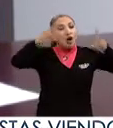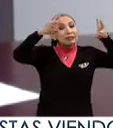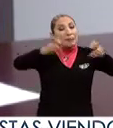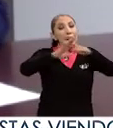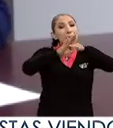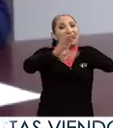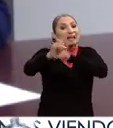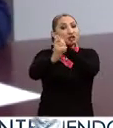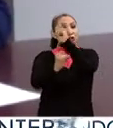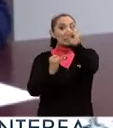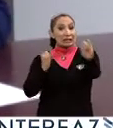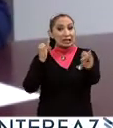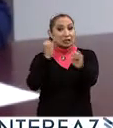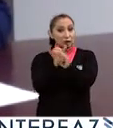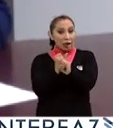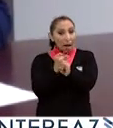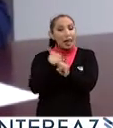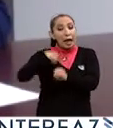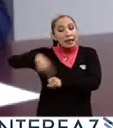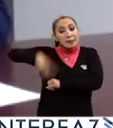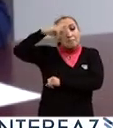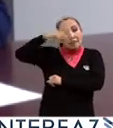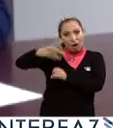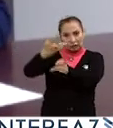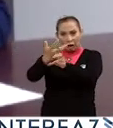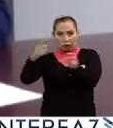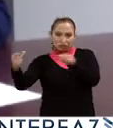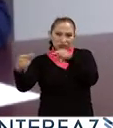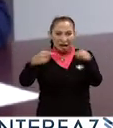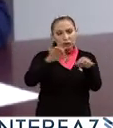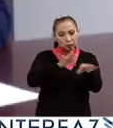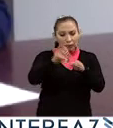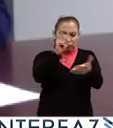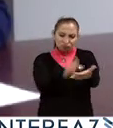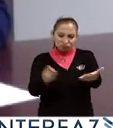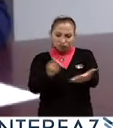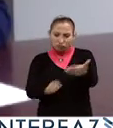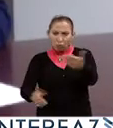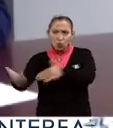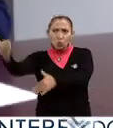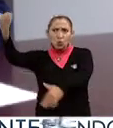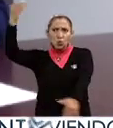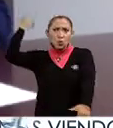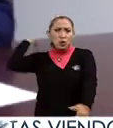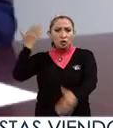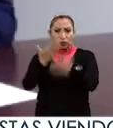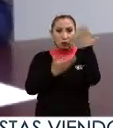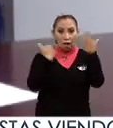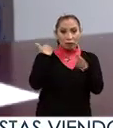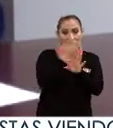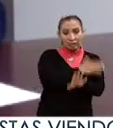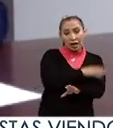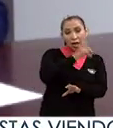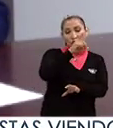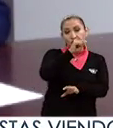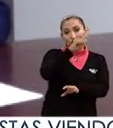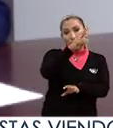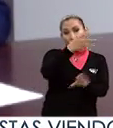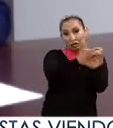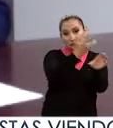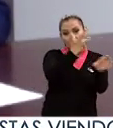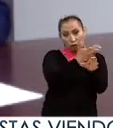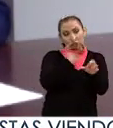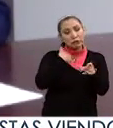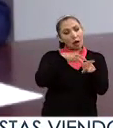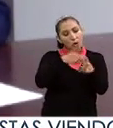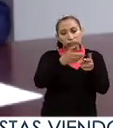de migración internacional, México-Estados Unidos, que es un trabajo que he hecho pues desde que estaba estudiando el doctorado en Estados Unidos y que